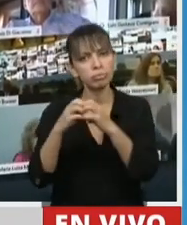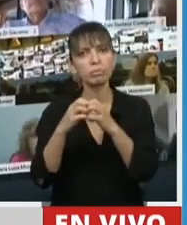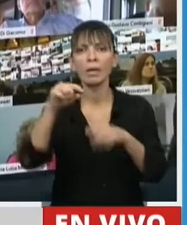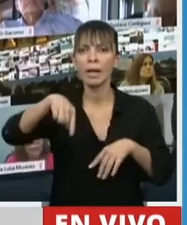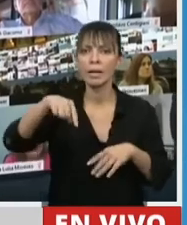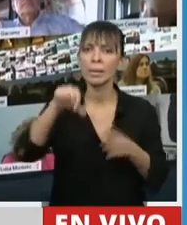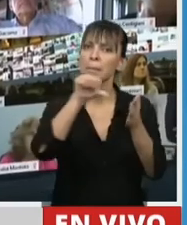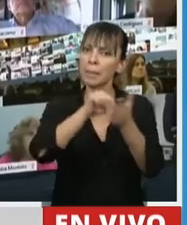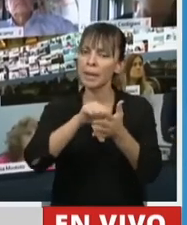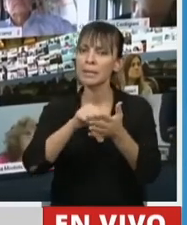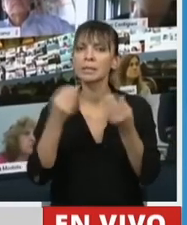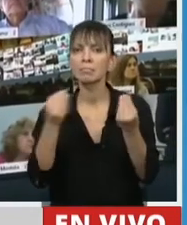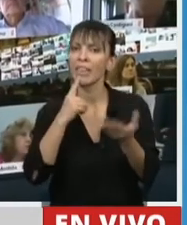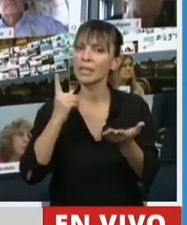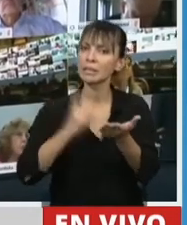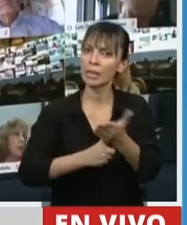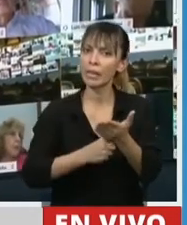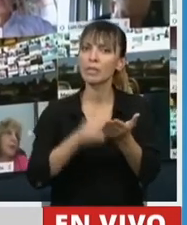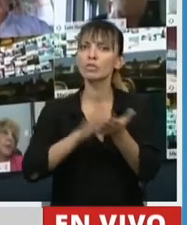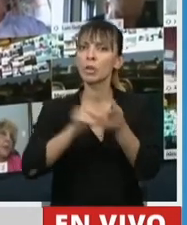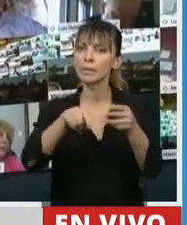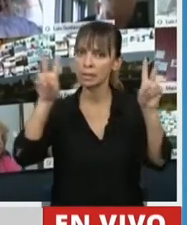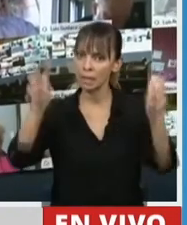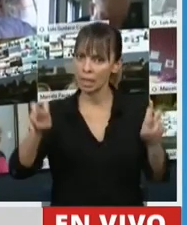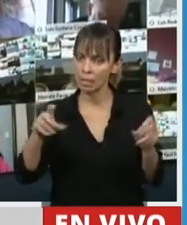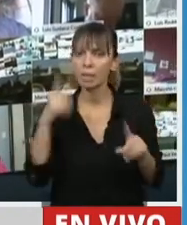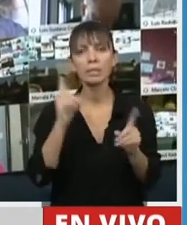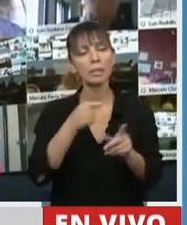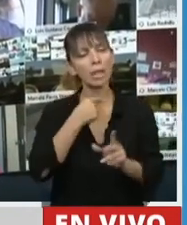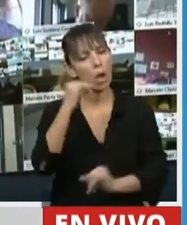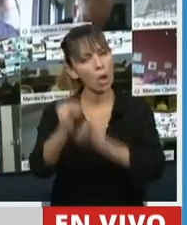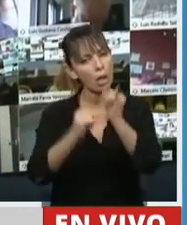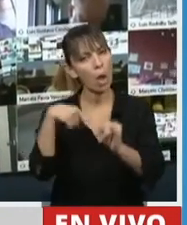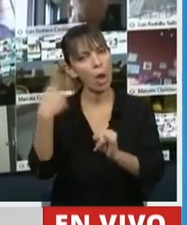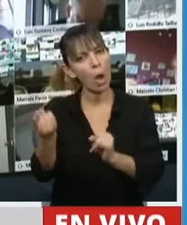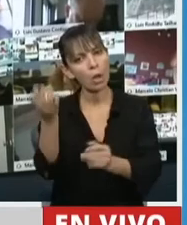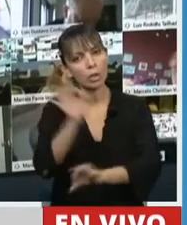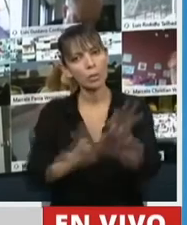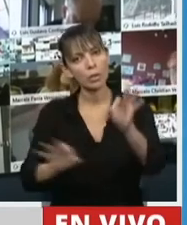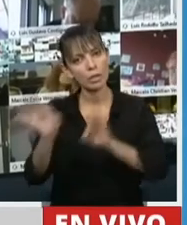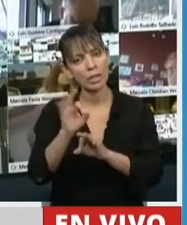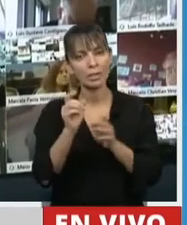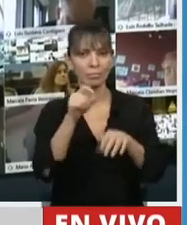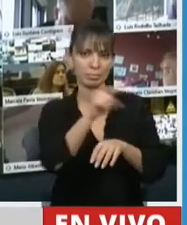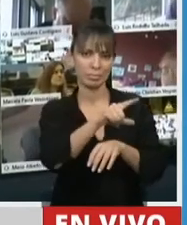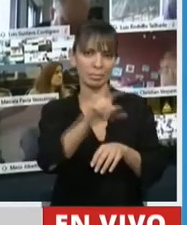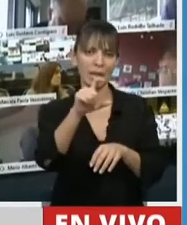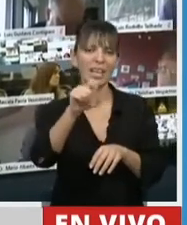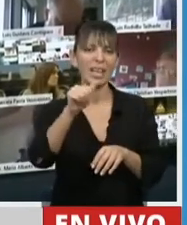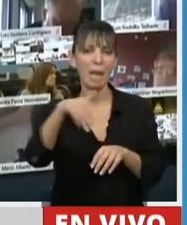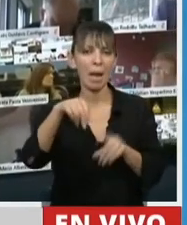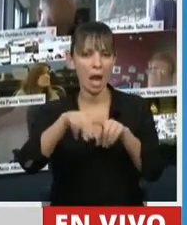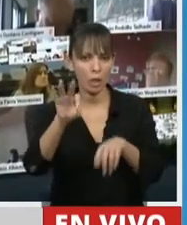tomemos una decisión al respecto. Y también quiero mencionar otro proyecto que viene trabajando la diputada Camaño en